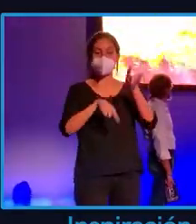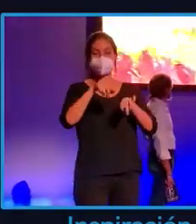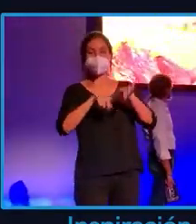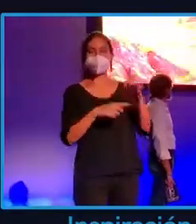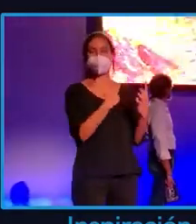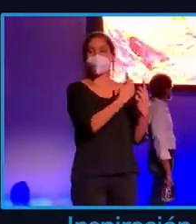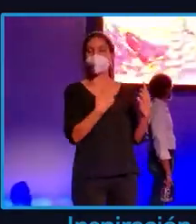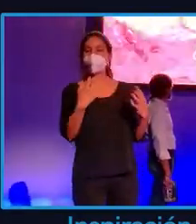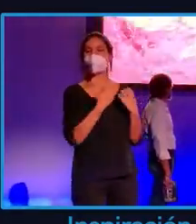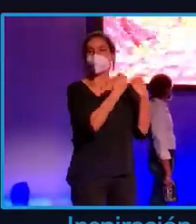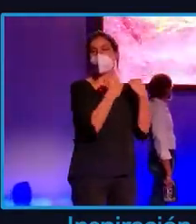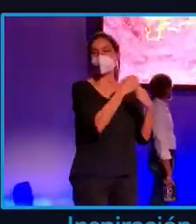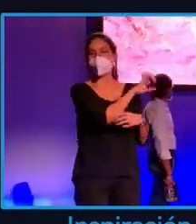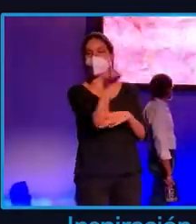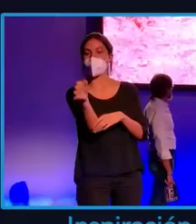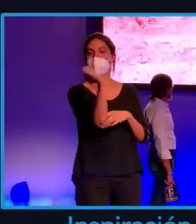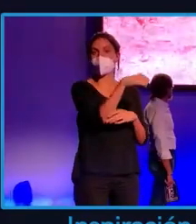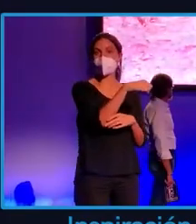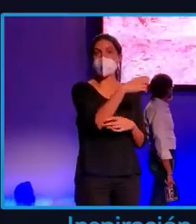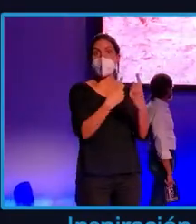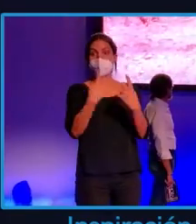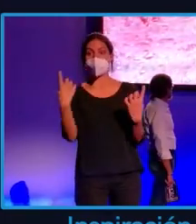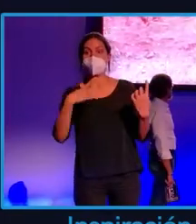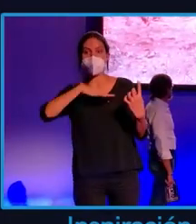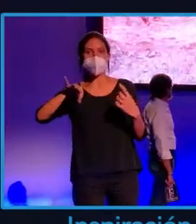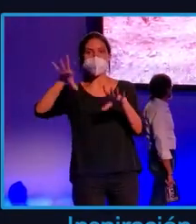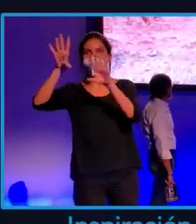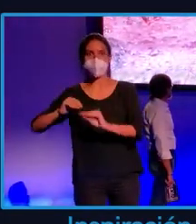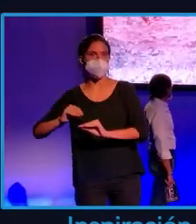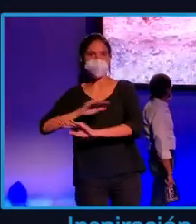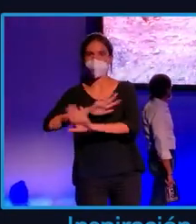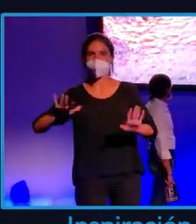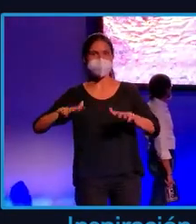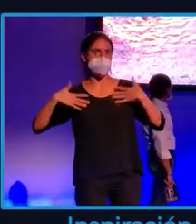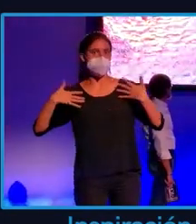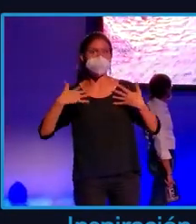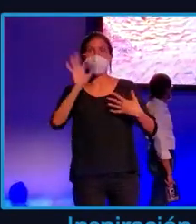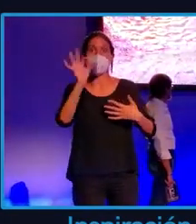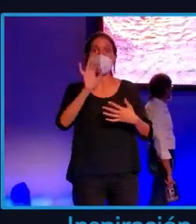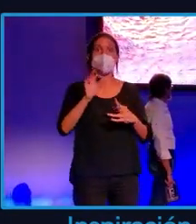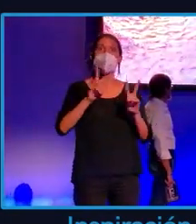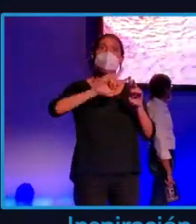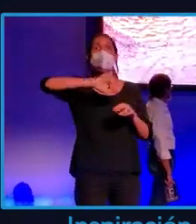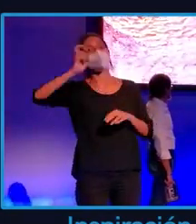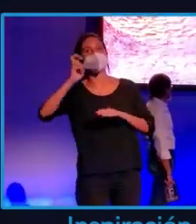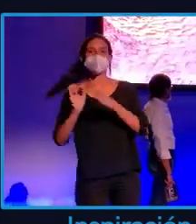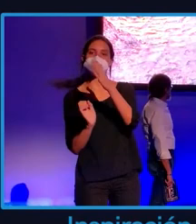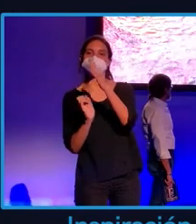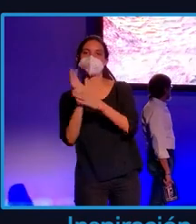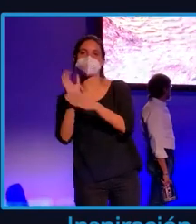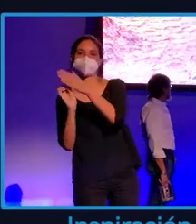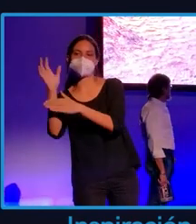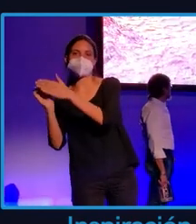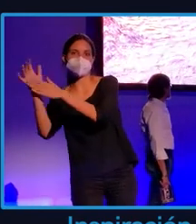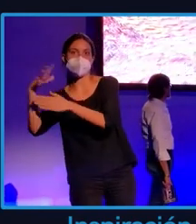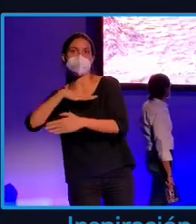Que se pueden apagar de repente algunas de ellas o que incluso pueden aparecer bocas nuevas. La erupción